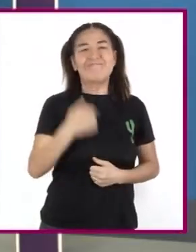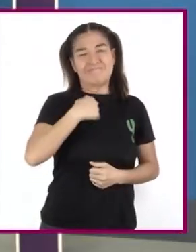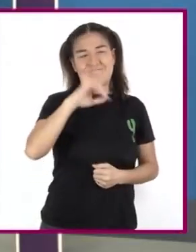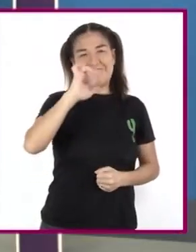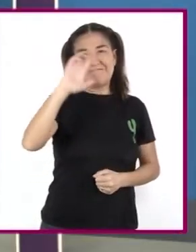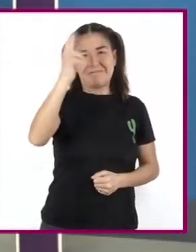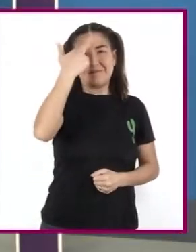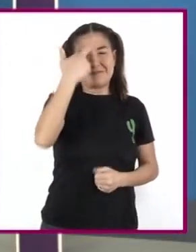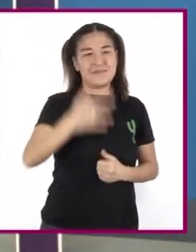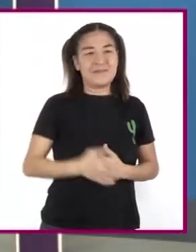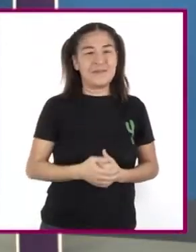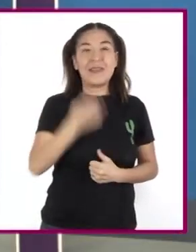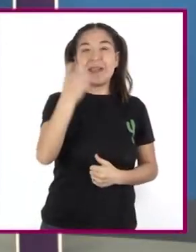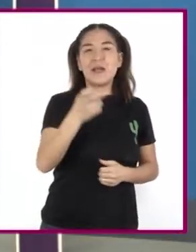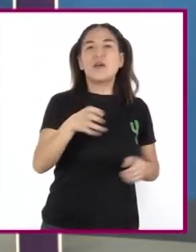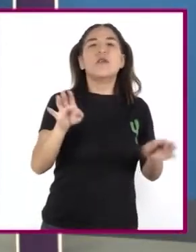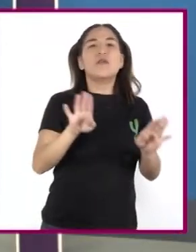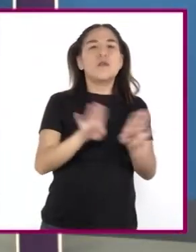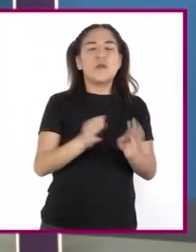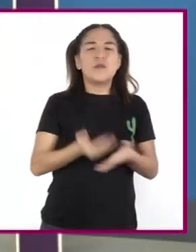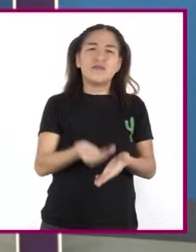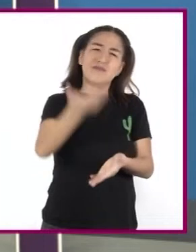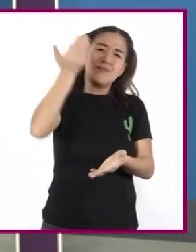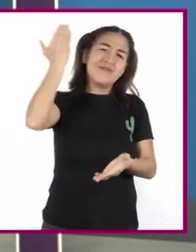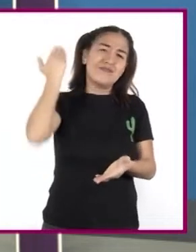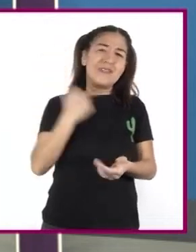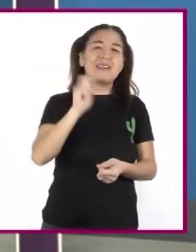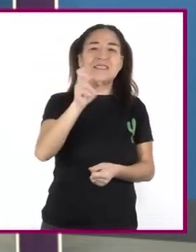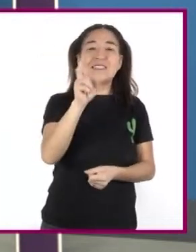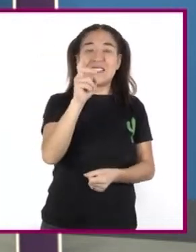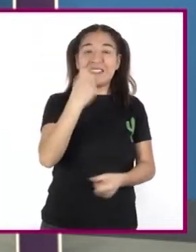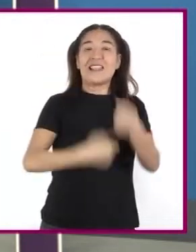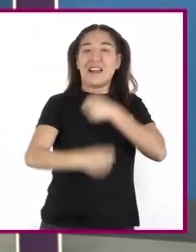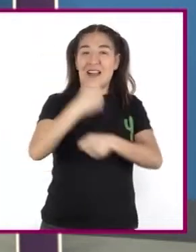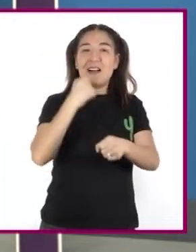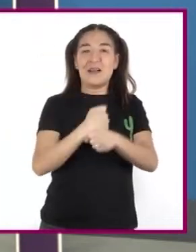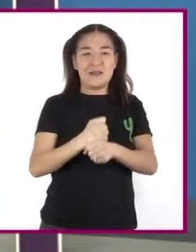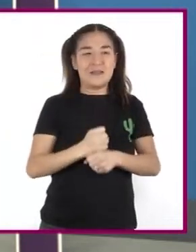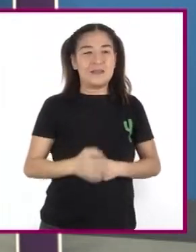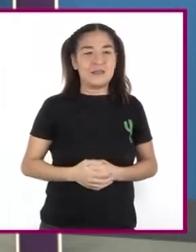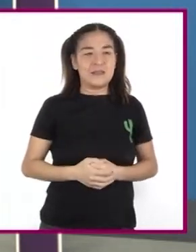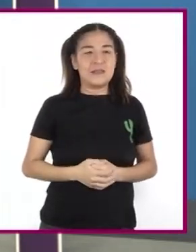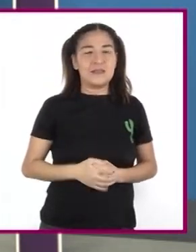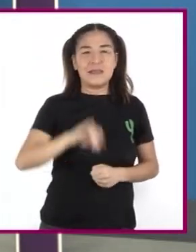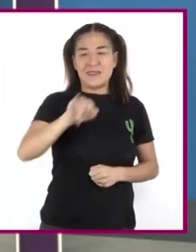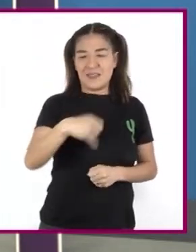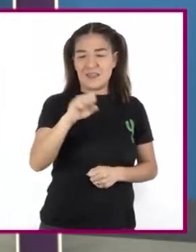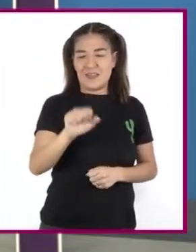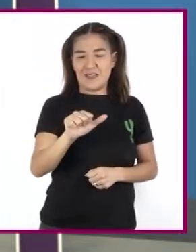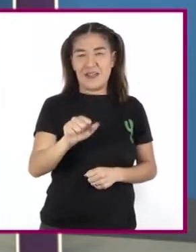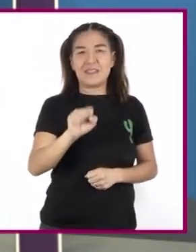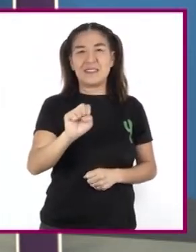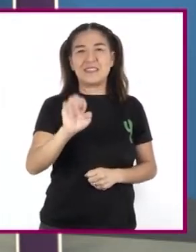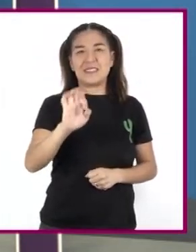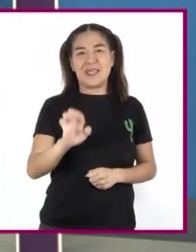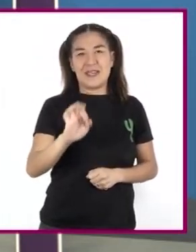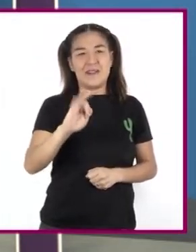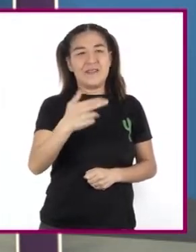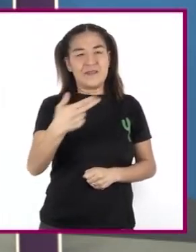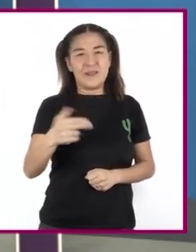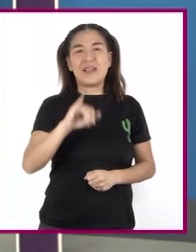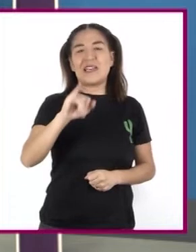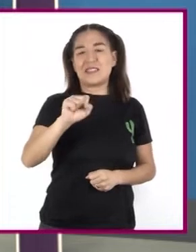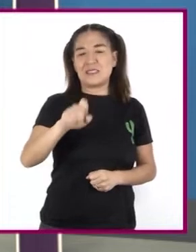Aquel Que sostuvieron Hace ya Más de 30 años Yacer Arafat Shimon Pérez E Isaac